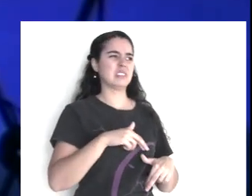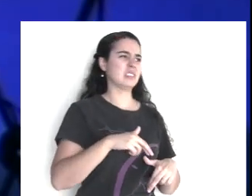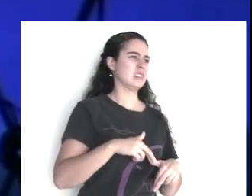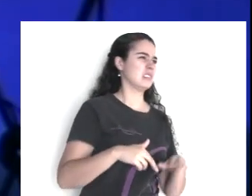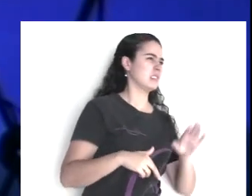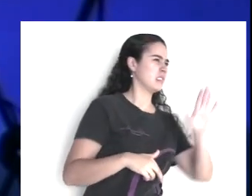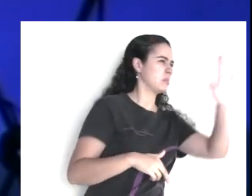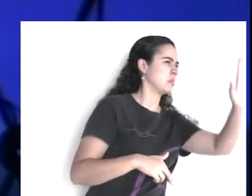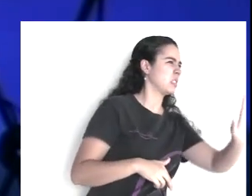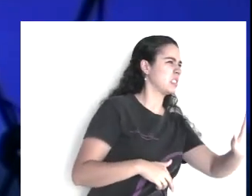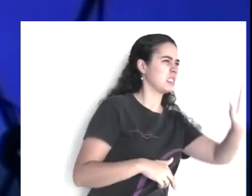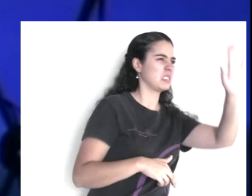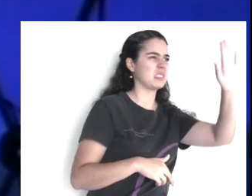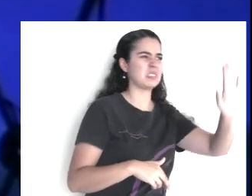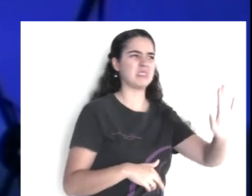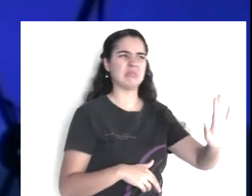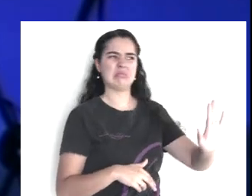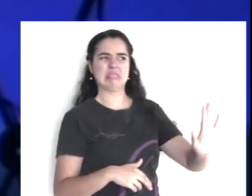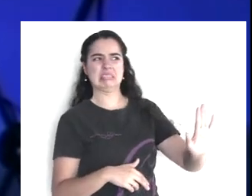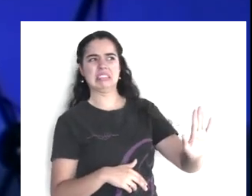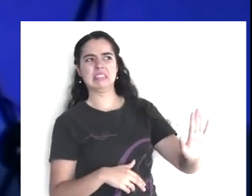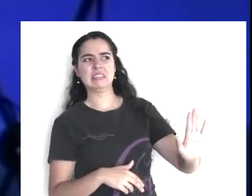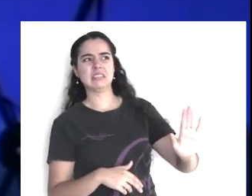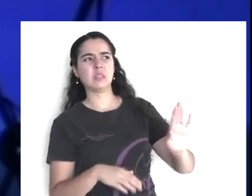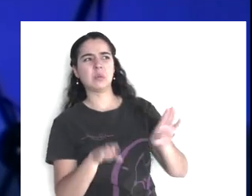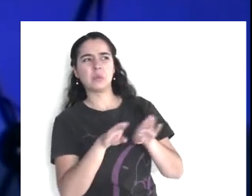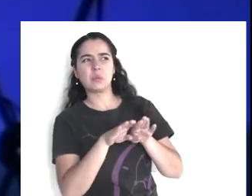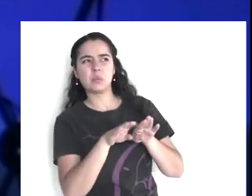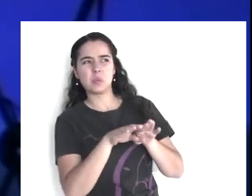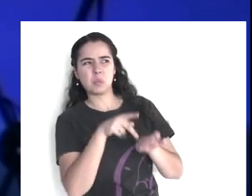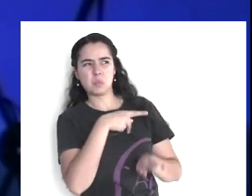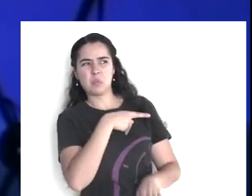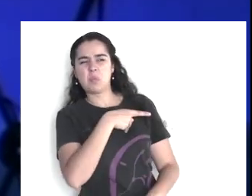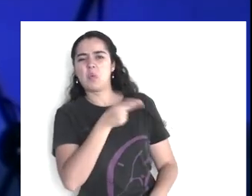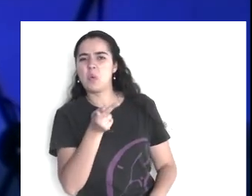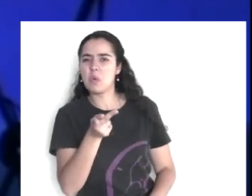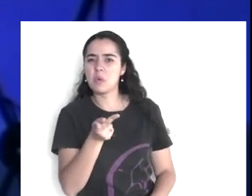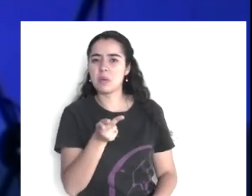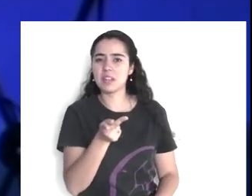¿si? Puede ser la apariencia, de un indigente,